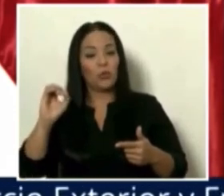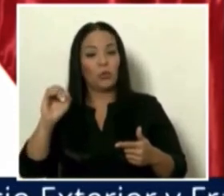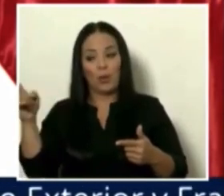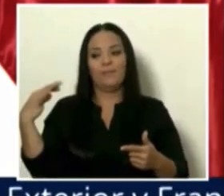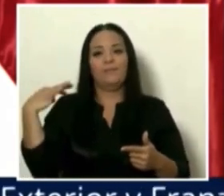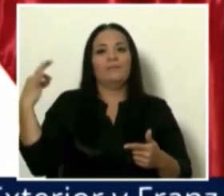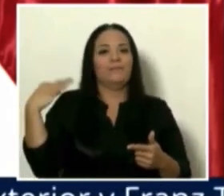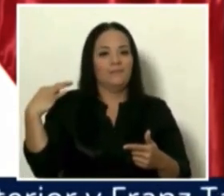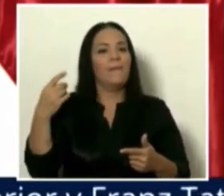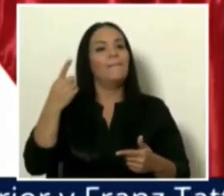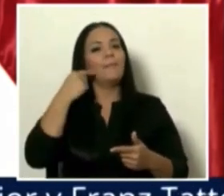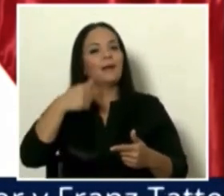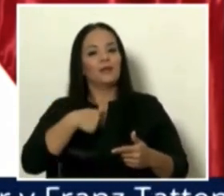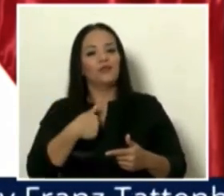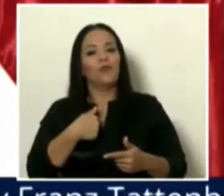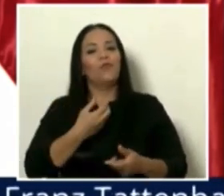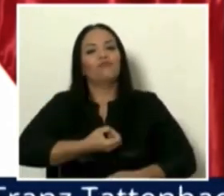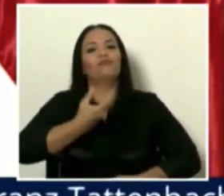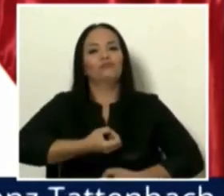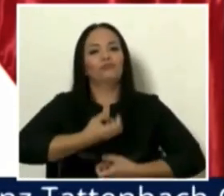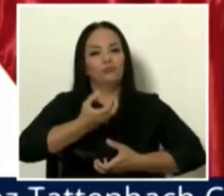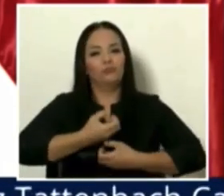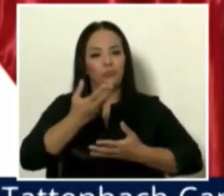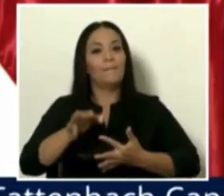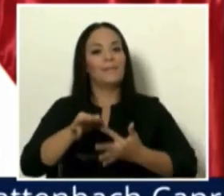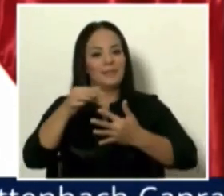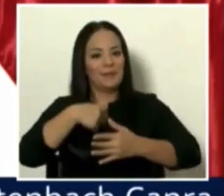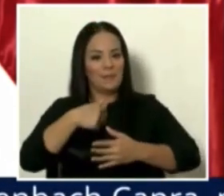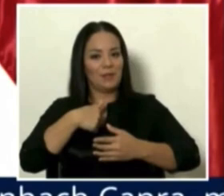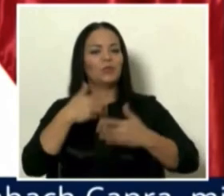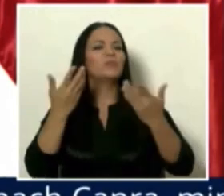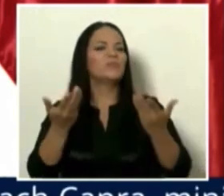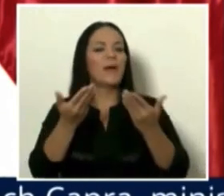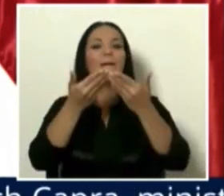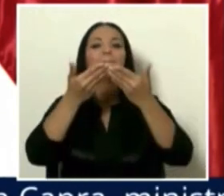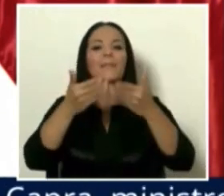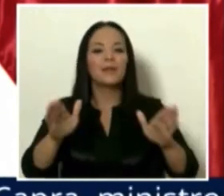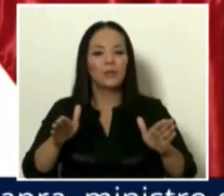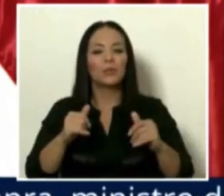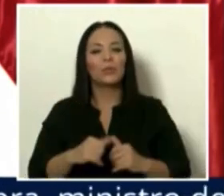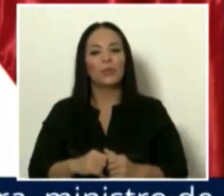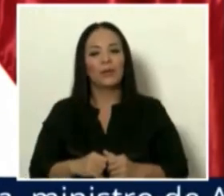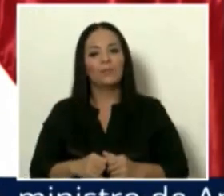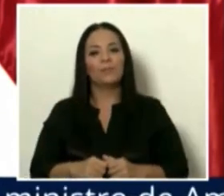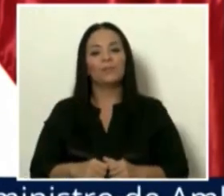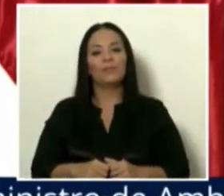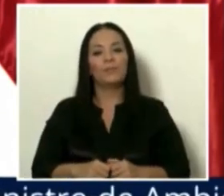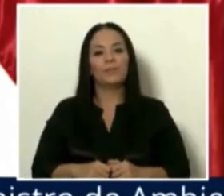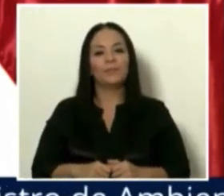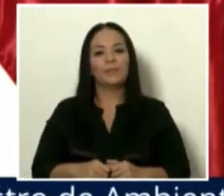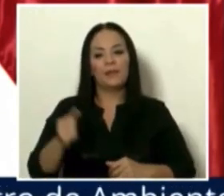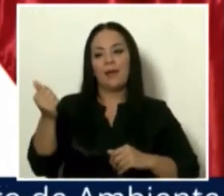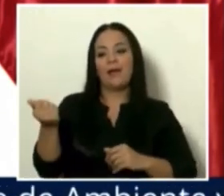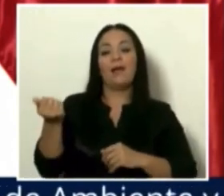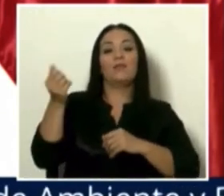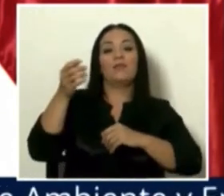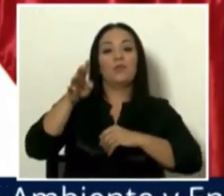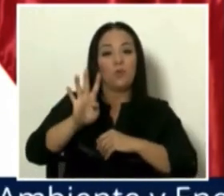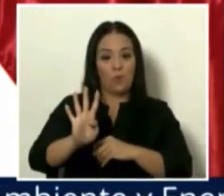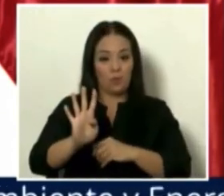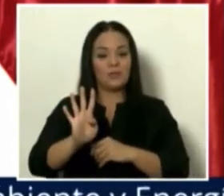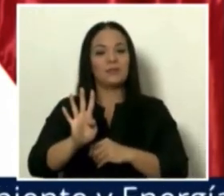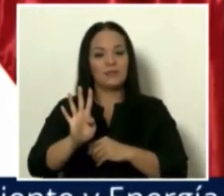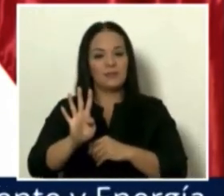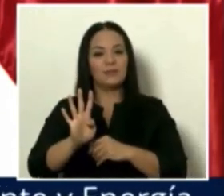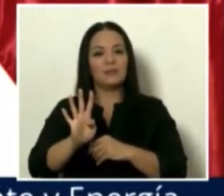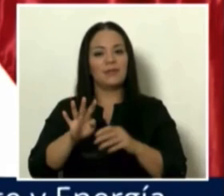principal en la apertura de la decimocuarta edición de